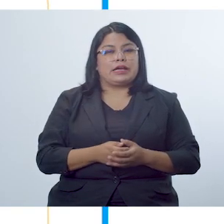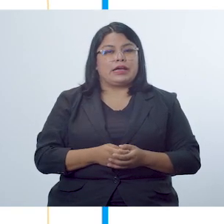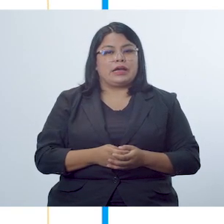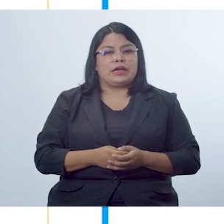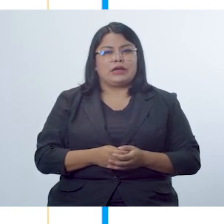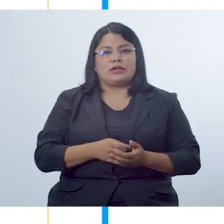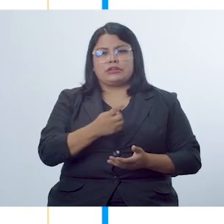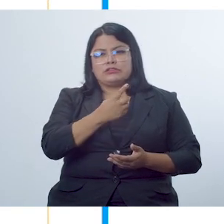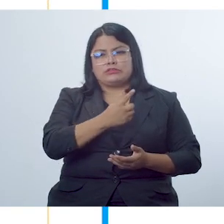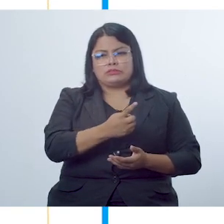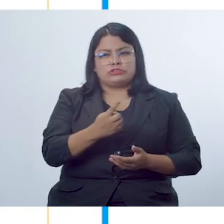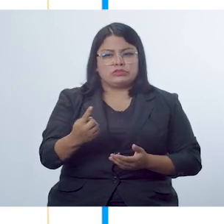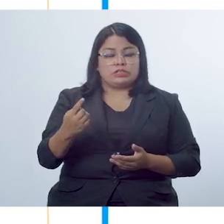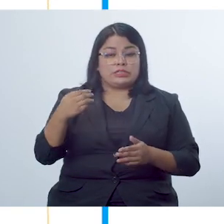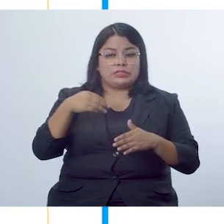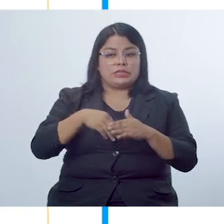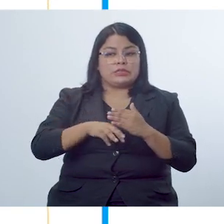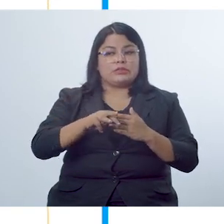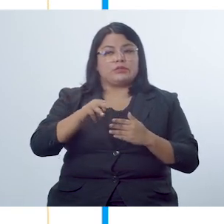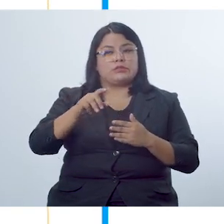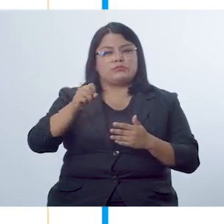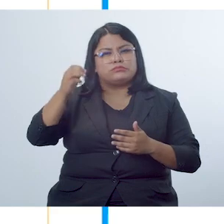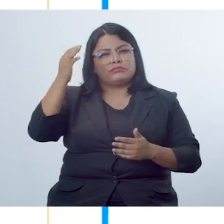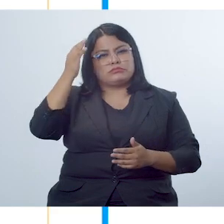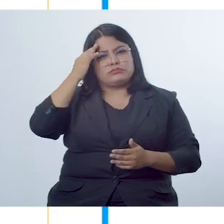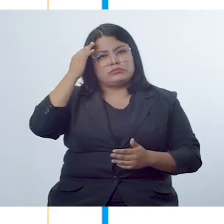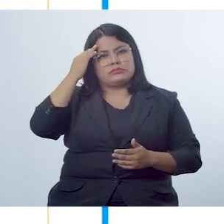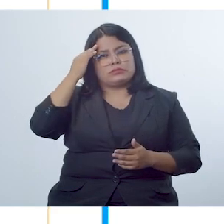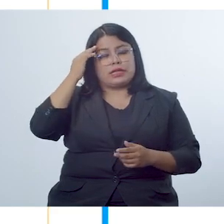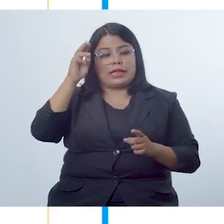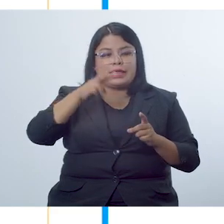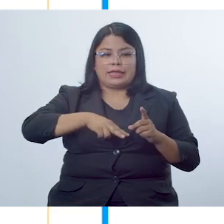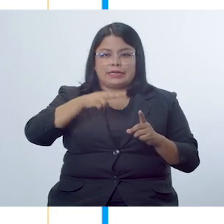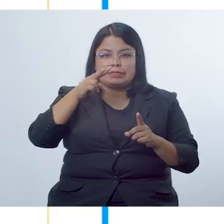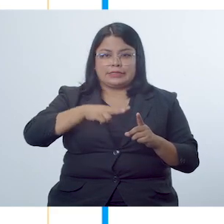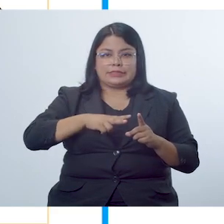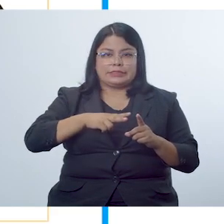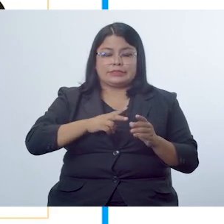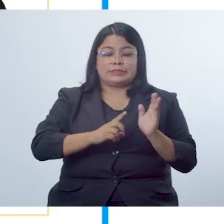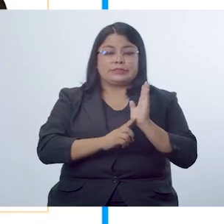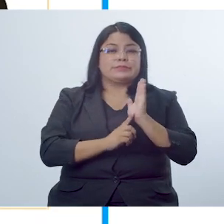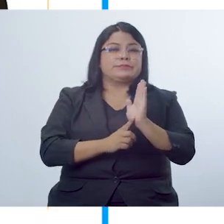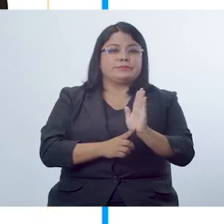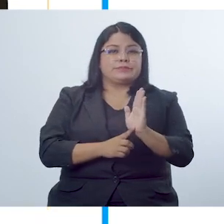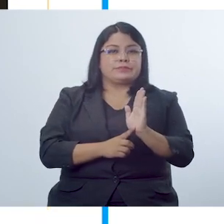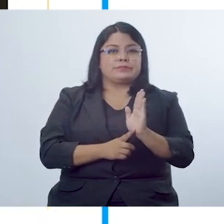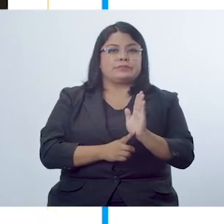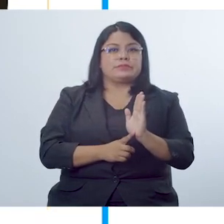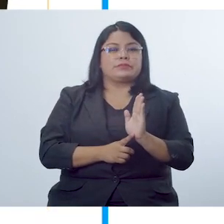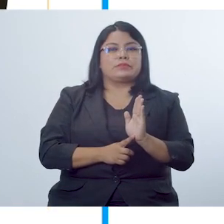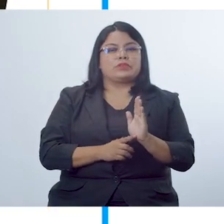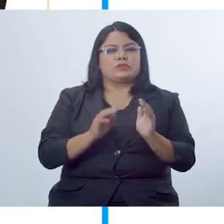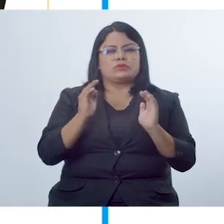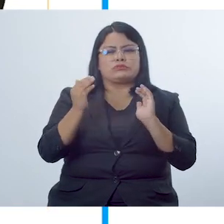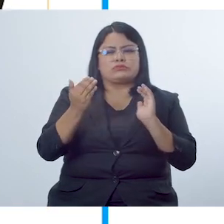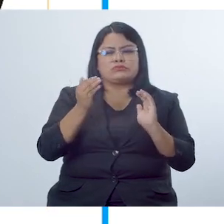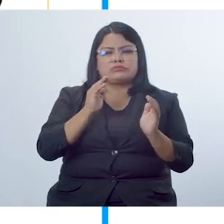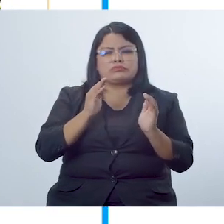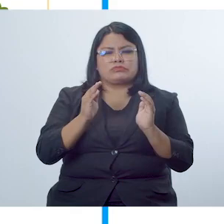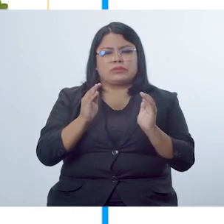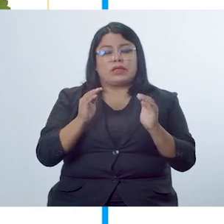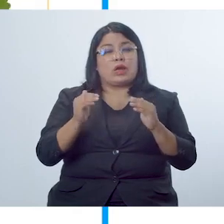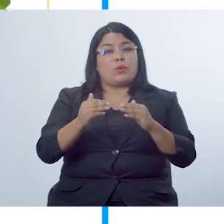Analizar la figura del personaje femenino en los mitos, identificar las características que presenta